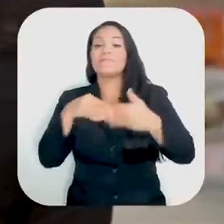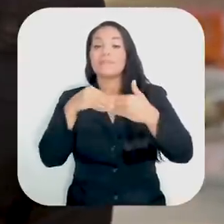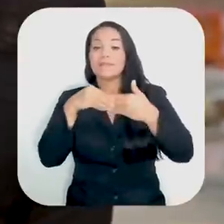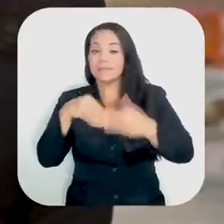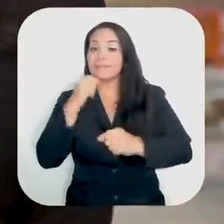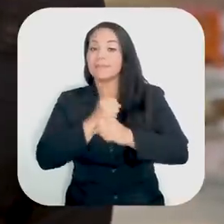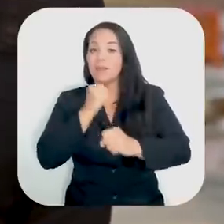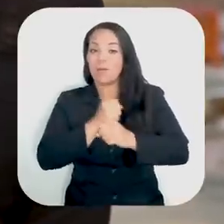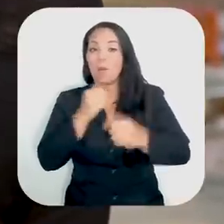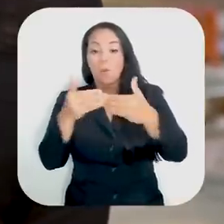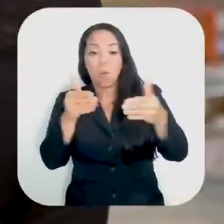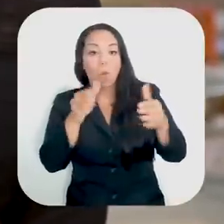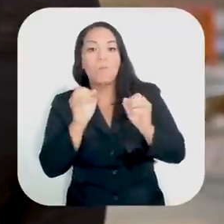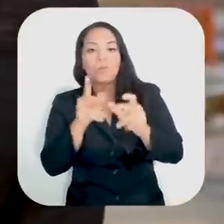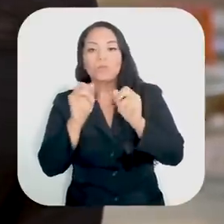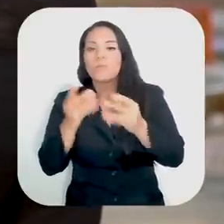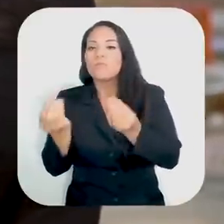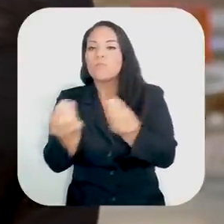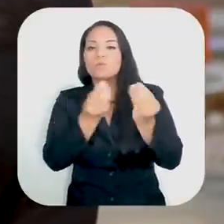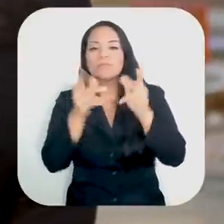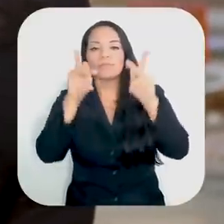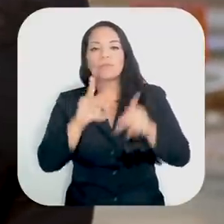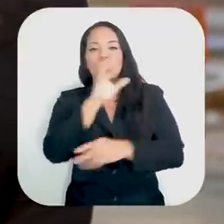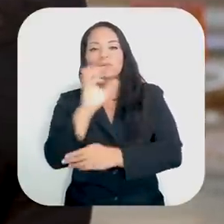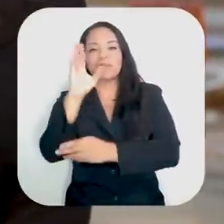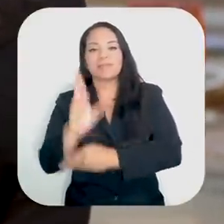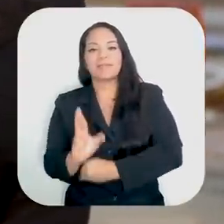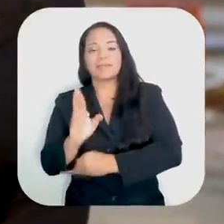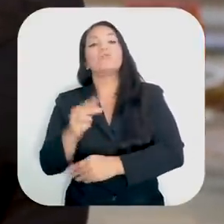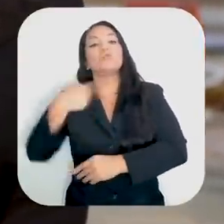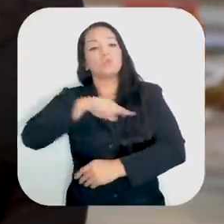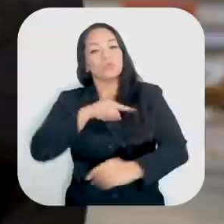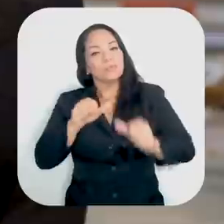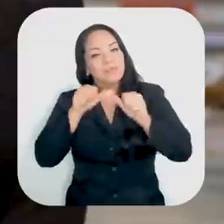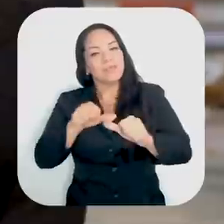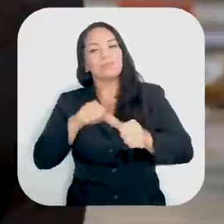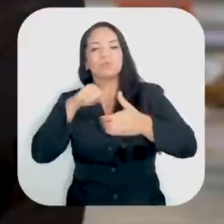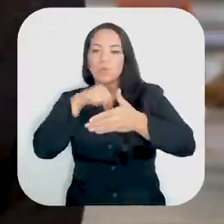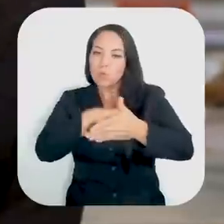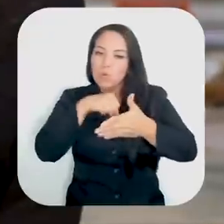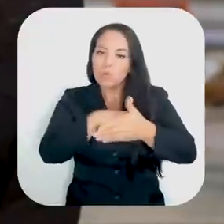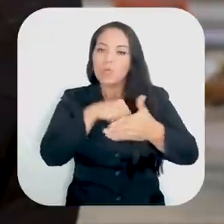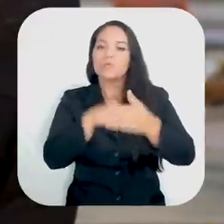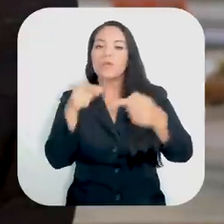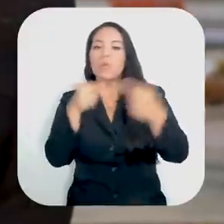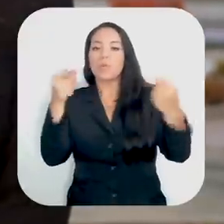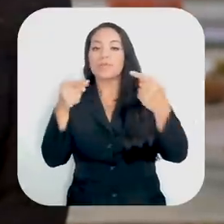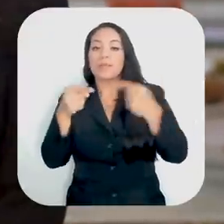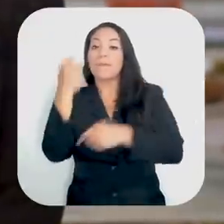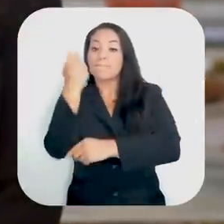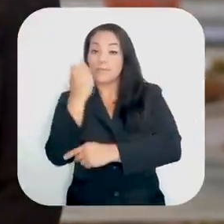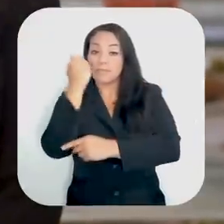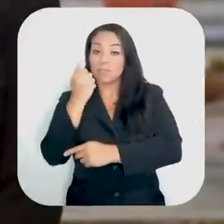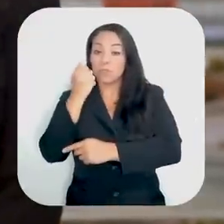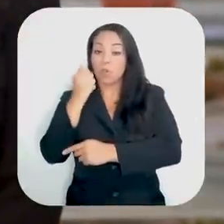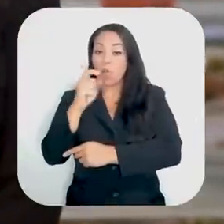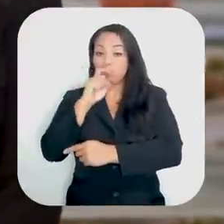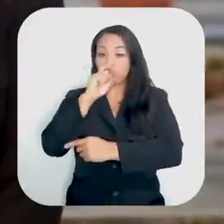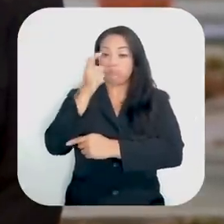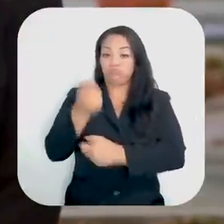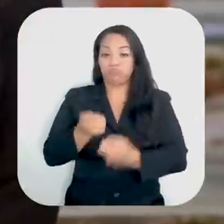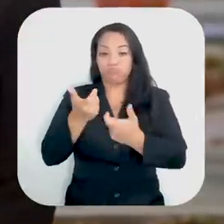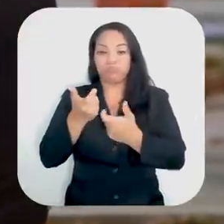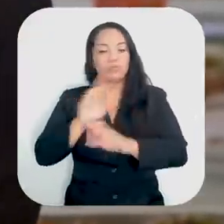abrir oportunidades de trabajo a muchos costarricenses. Por supuesto, continuaremos con nuestra lucha en contra de las pensiones de lujo